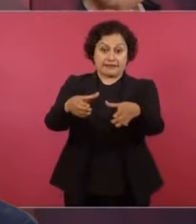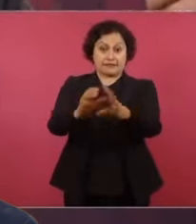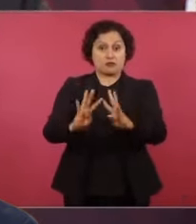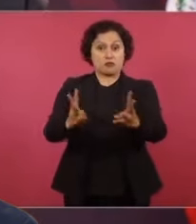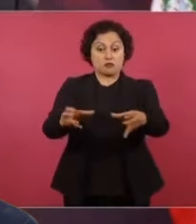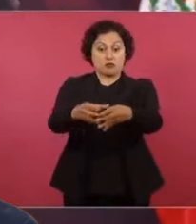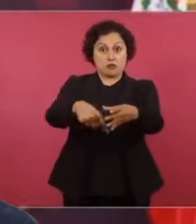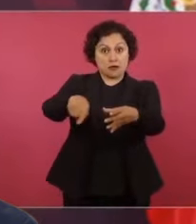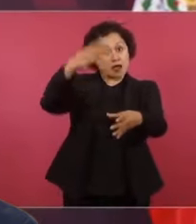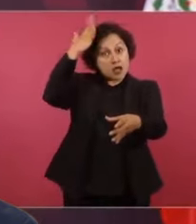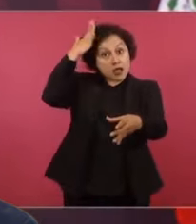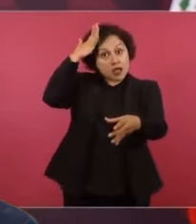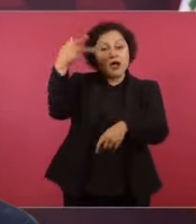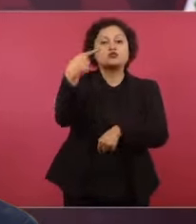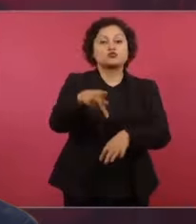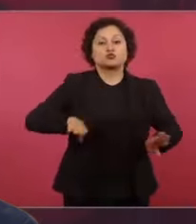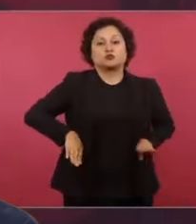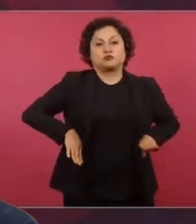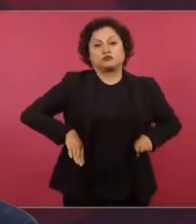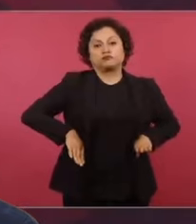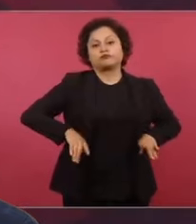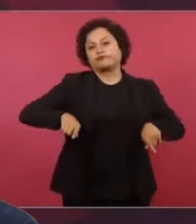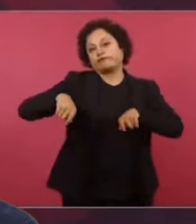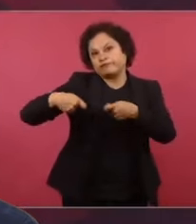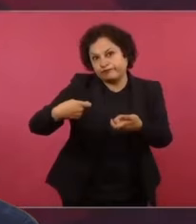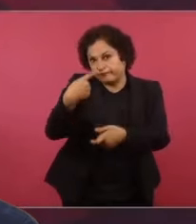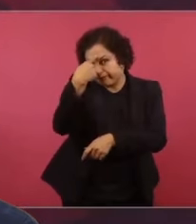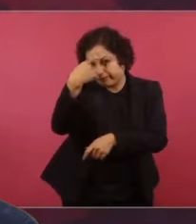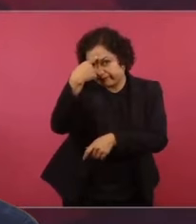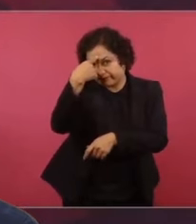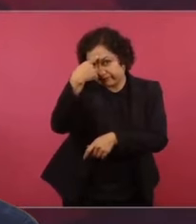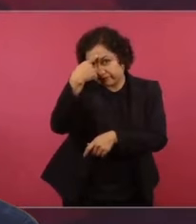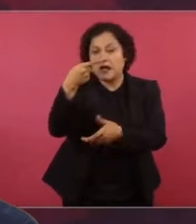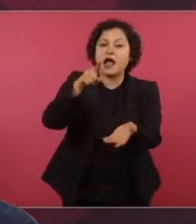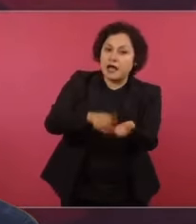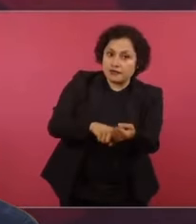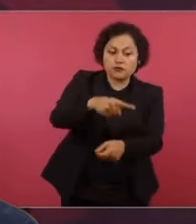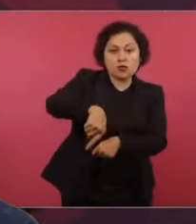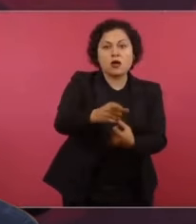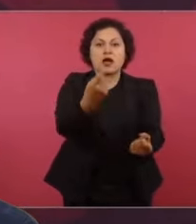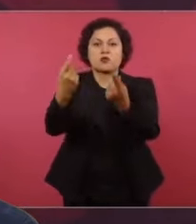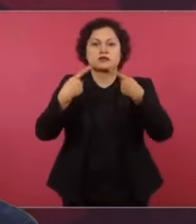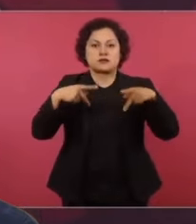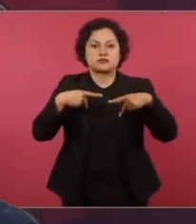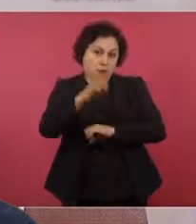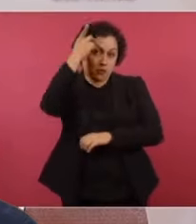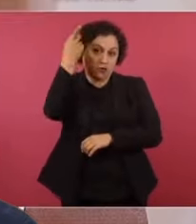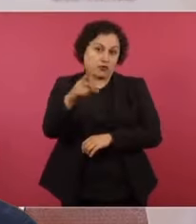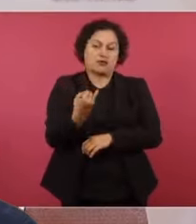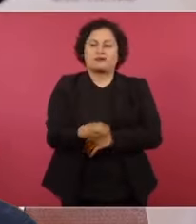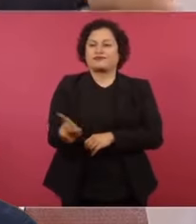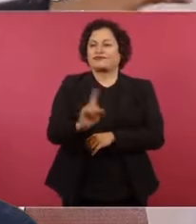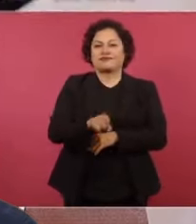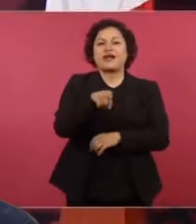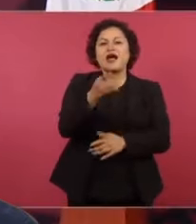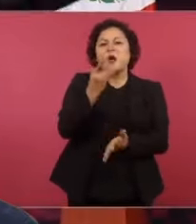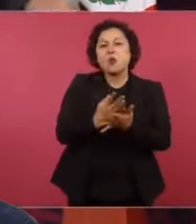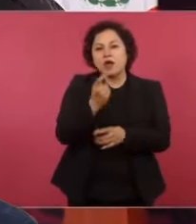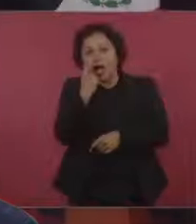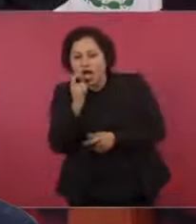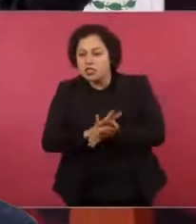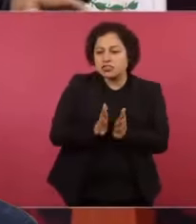donde están traficantes de influencia, porque ni siquiera son empresarios y políticos